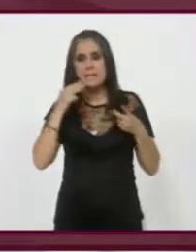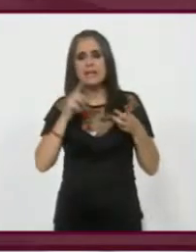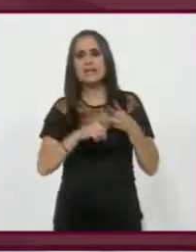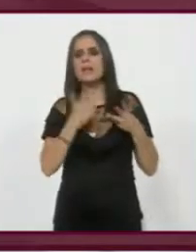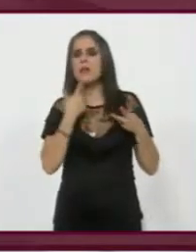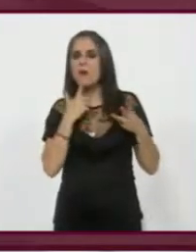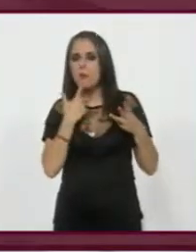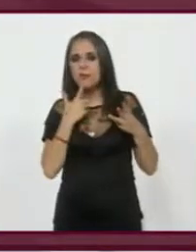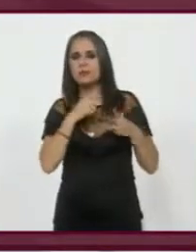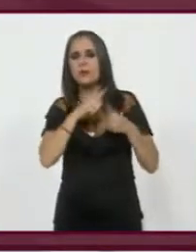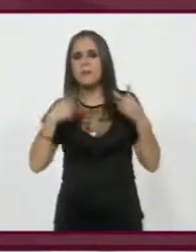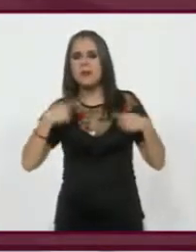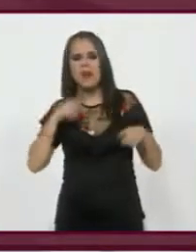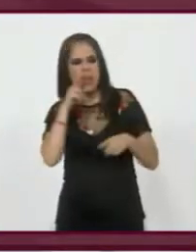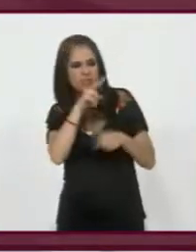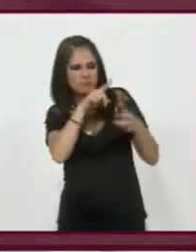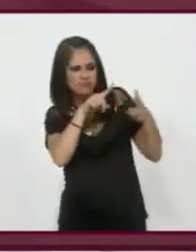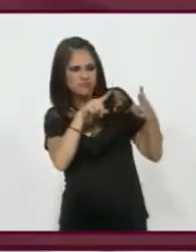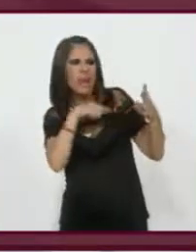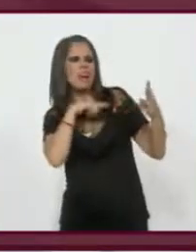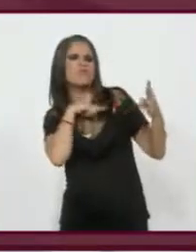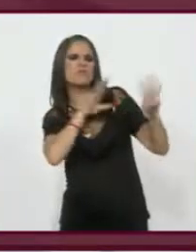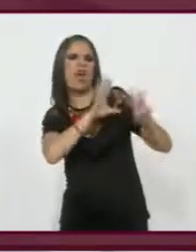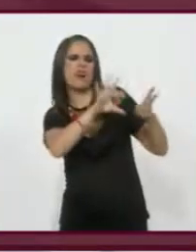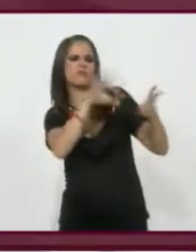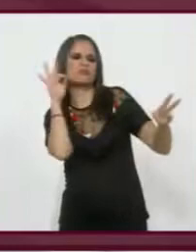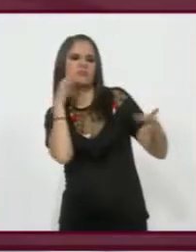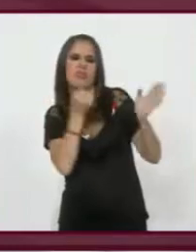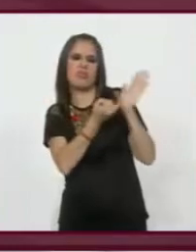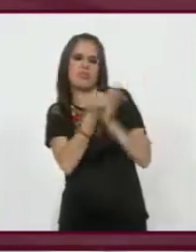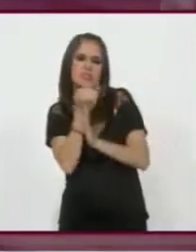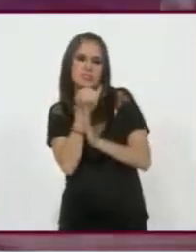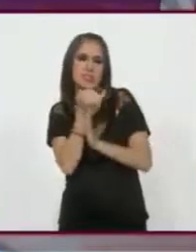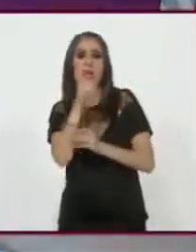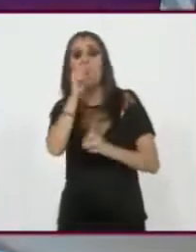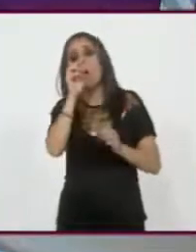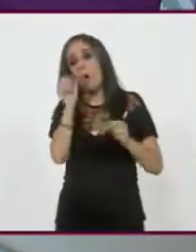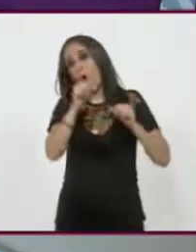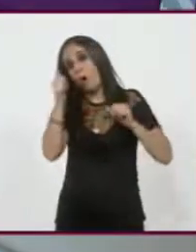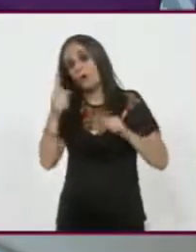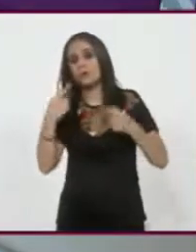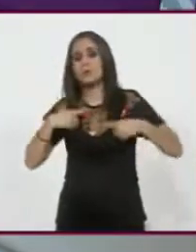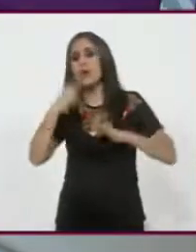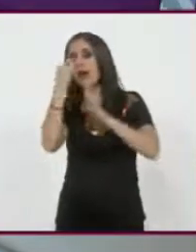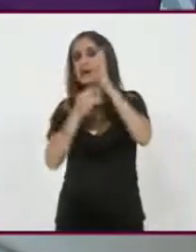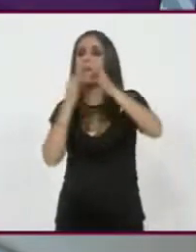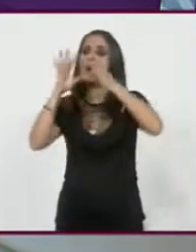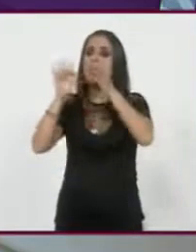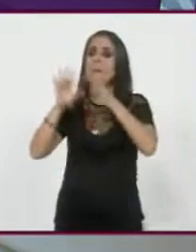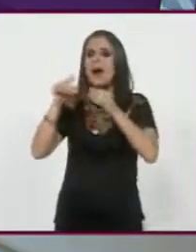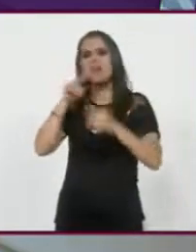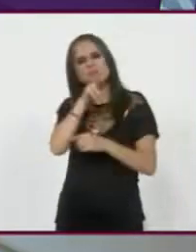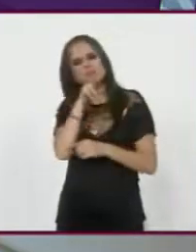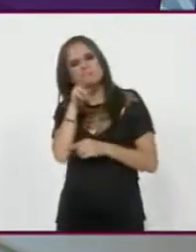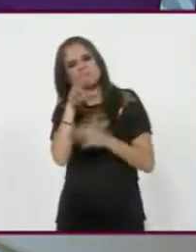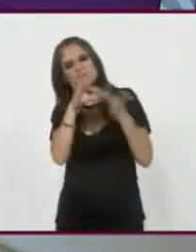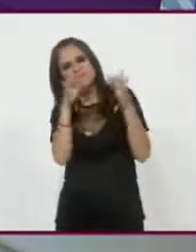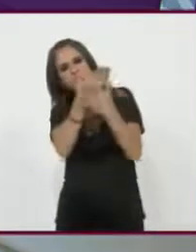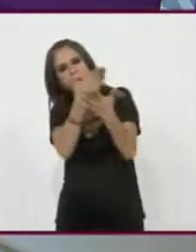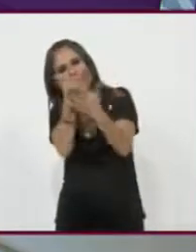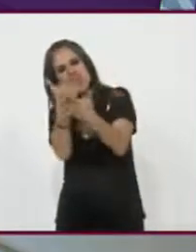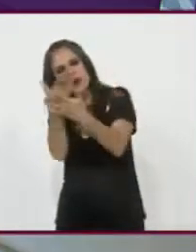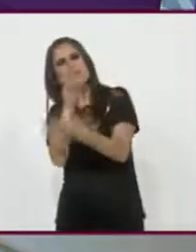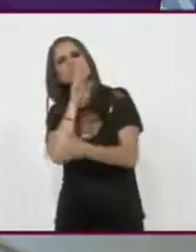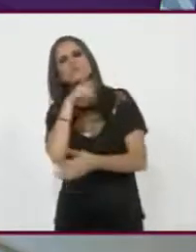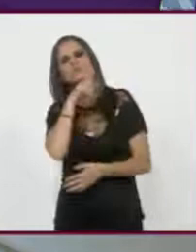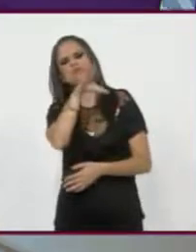era López Obrador, ya había decidido. Y ve durante la campaña, 36%, y venimos de 20. 20, 26, 23,